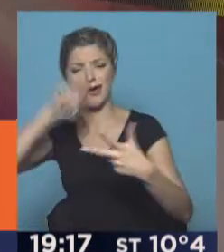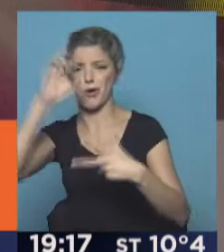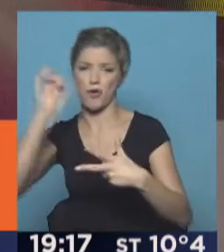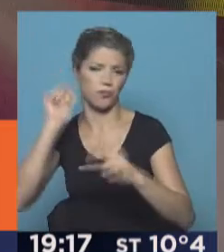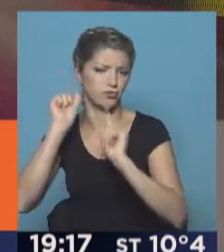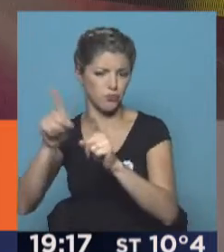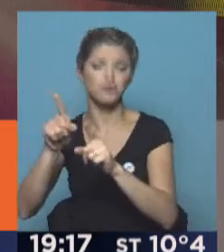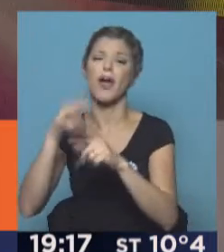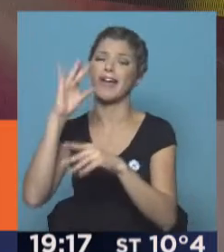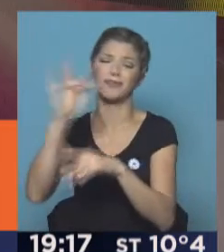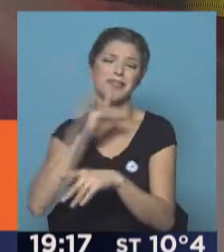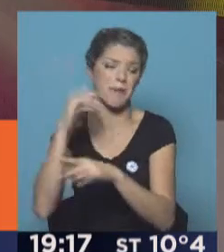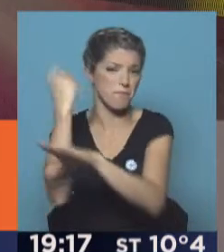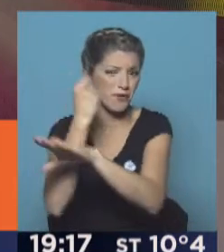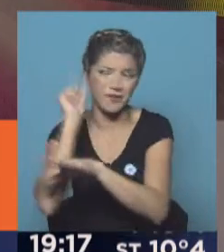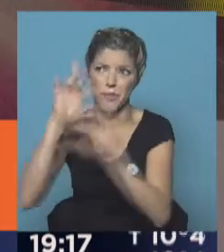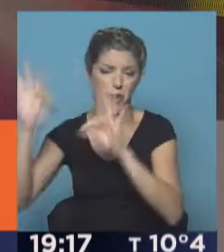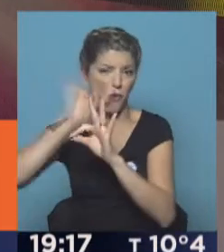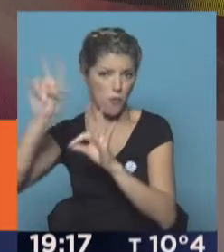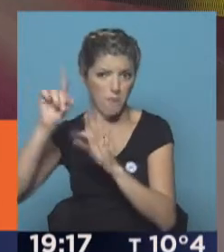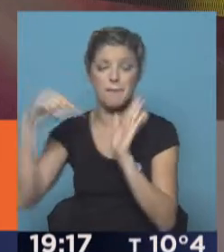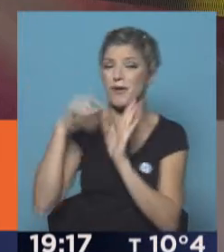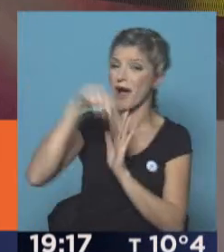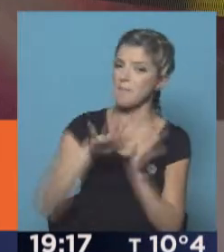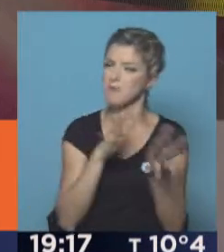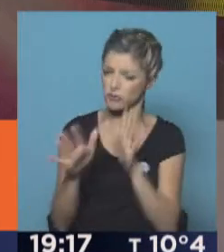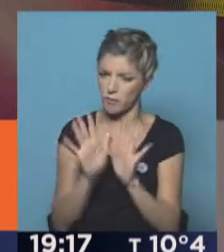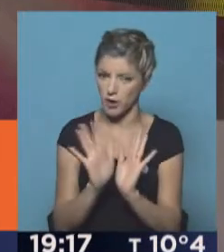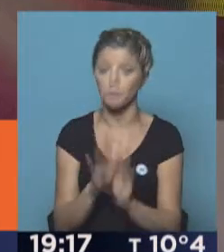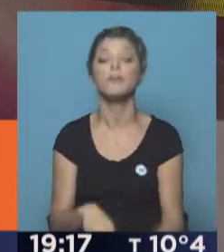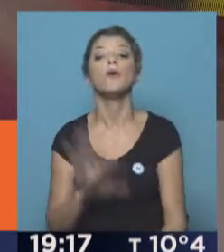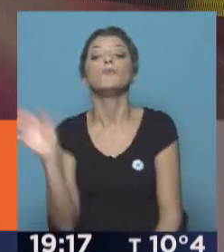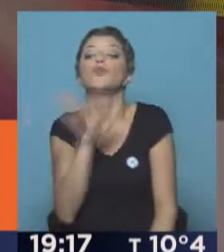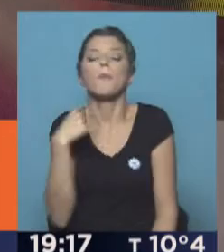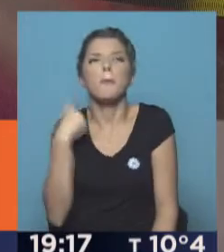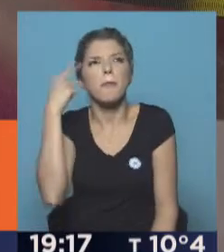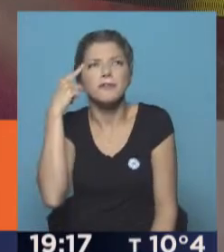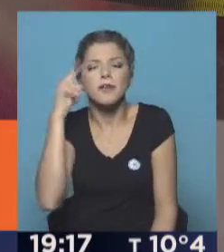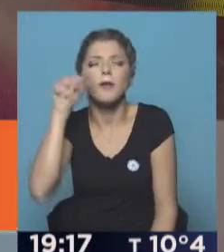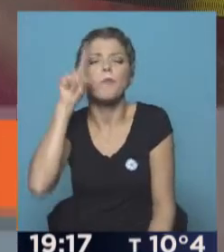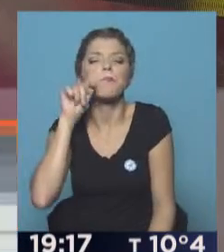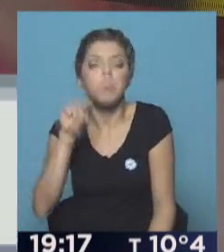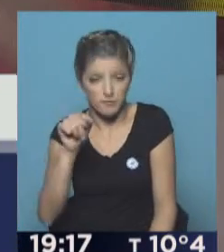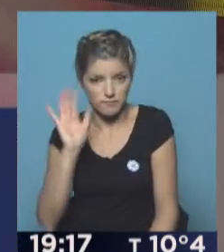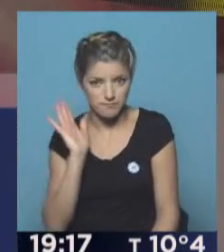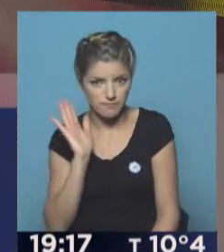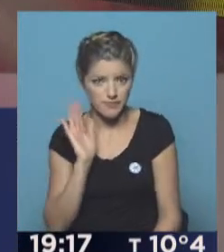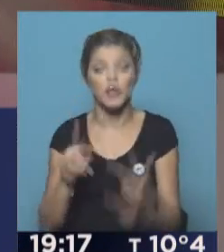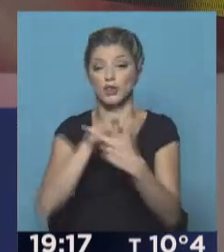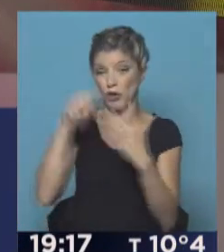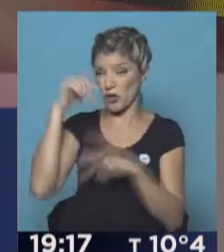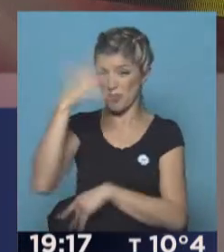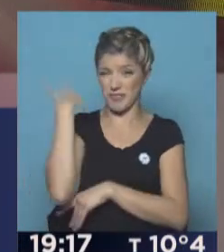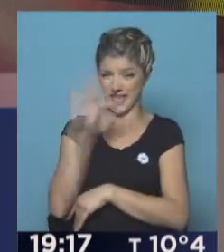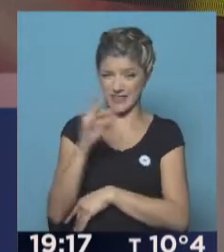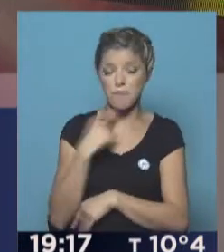técnico muy valorado en Europa, aunque no tanto por aquí. La gran pregunta que todos podemos hacernos y que se haría cualquiera de estos entrenadores como vos y como